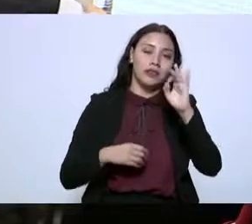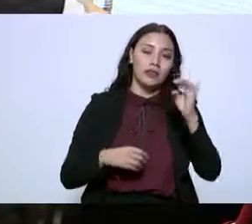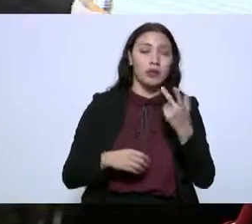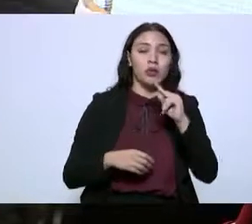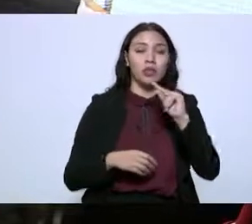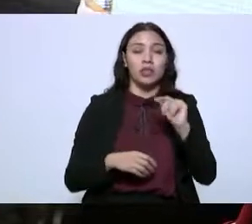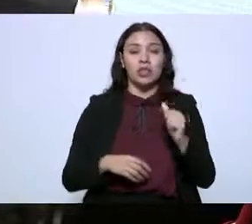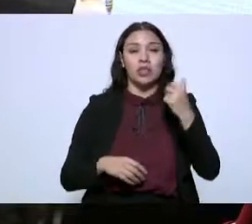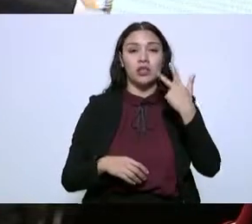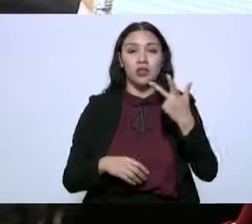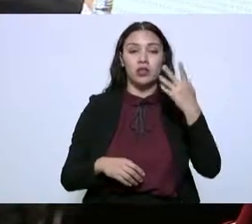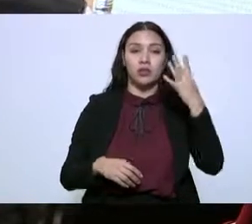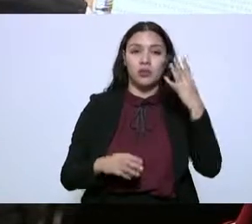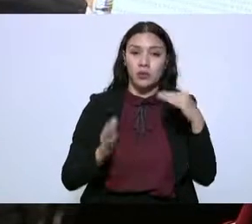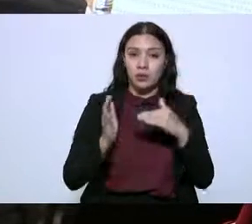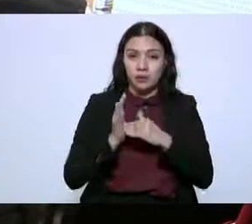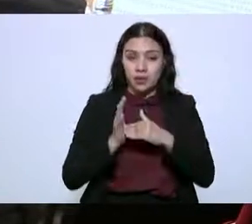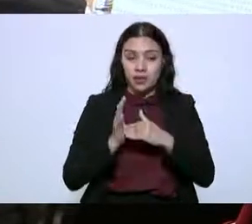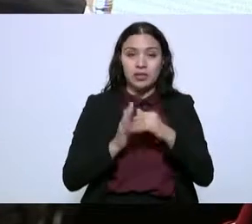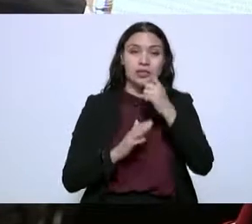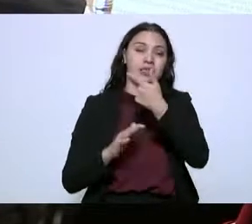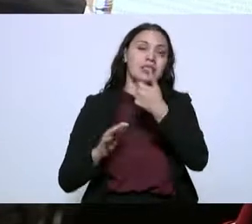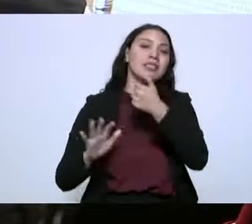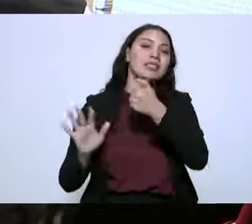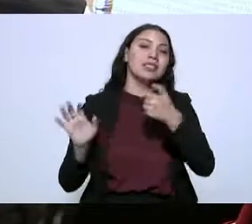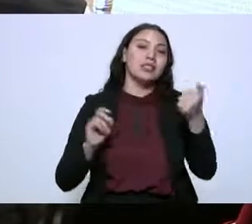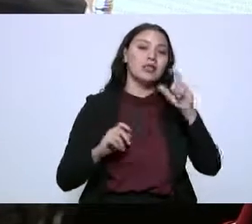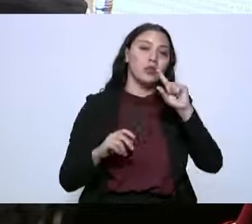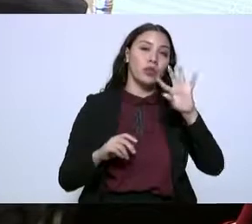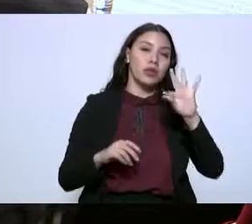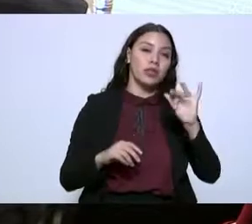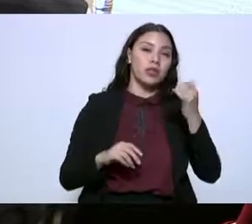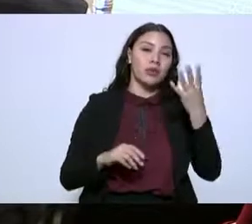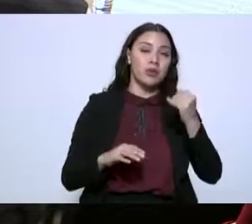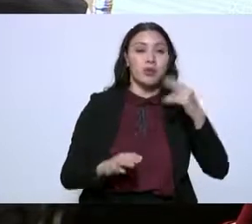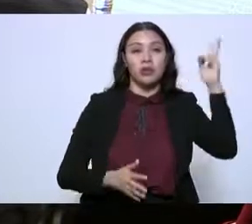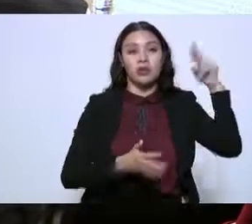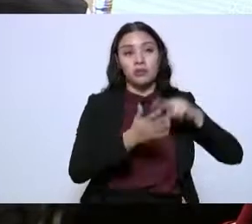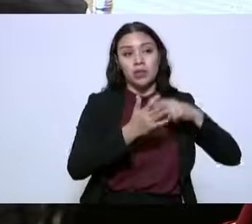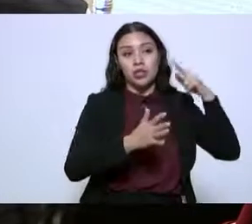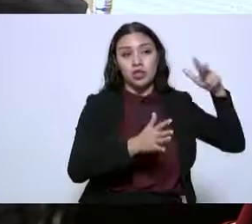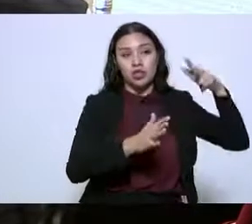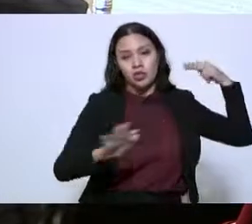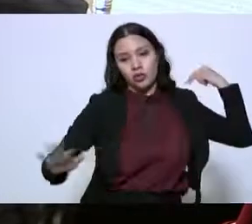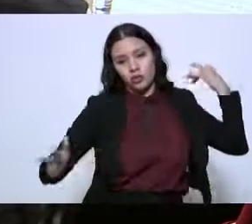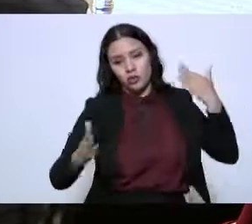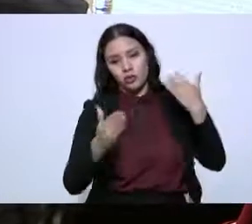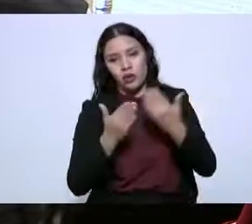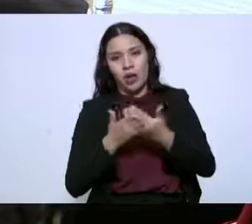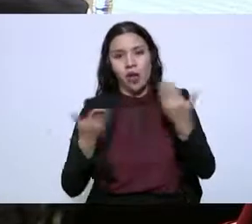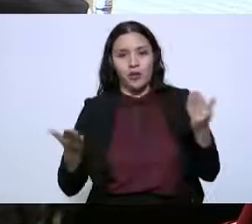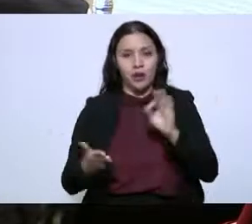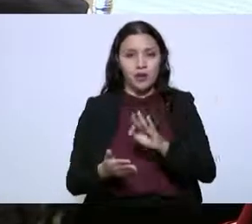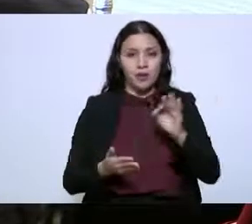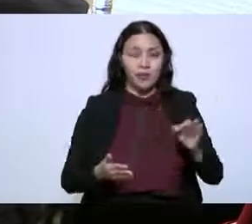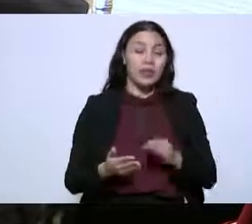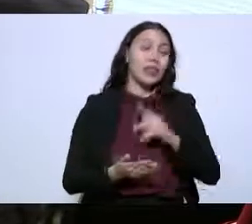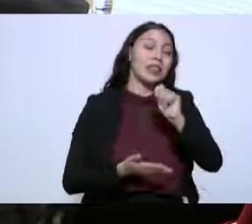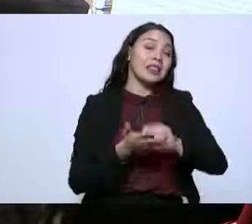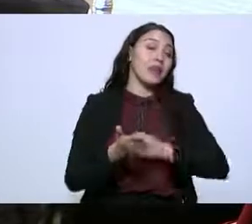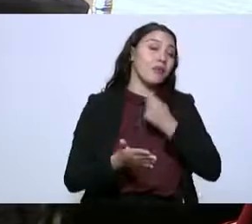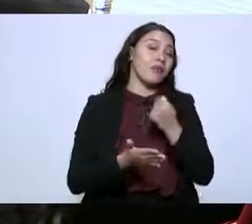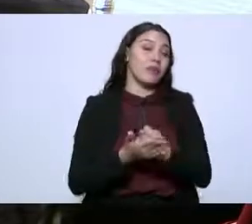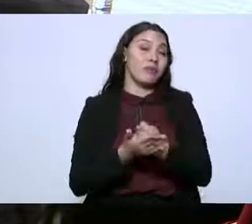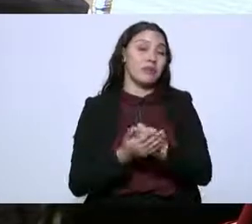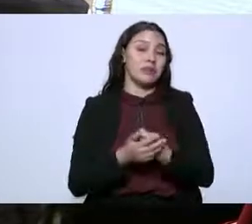649 nuevos usuarios desde diciembre de 2018. Tamaulipas es el estado